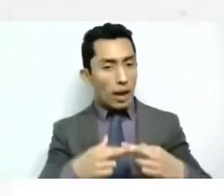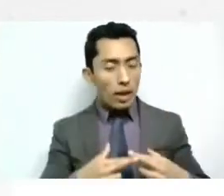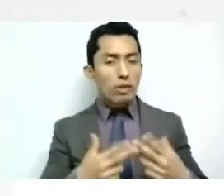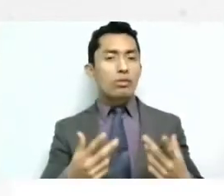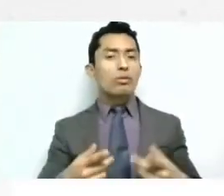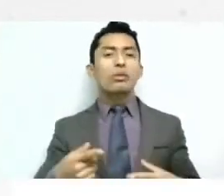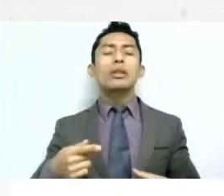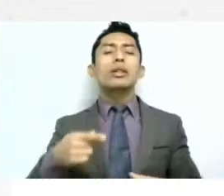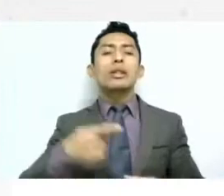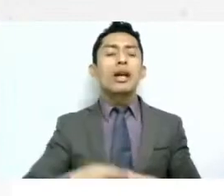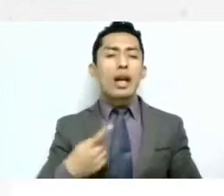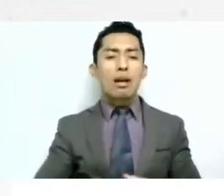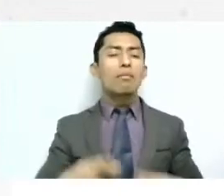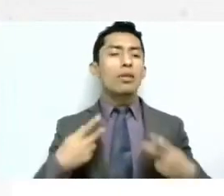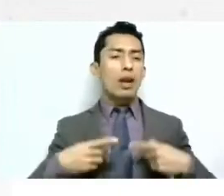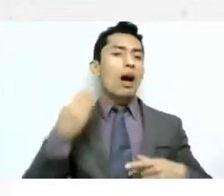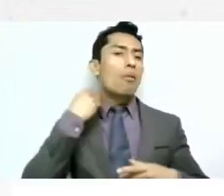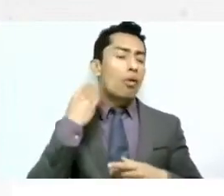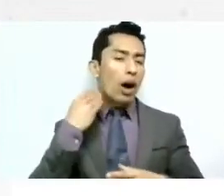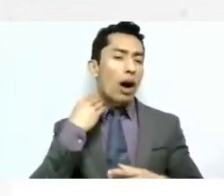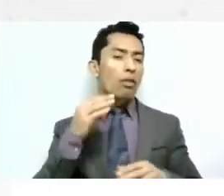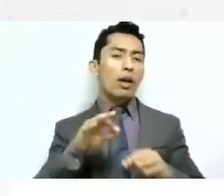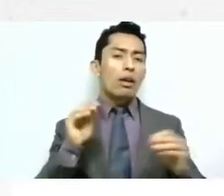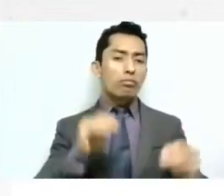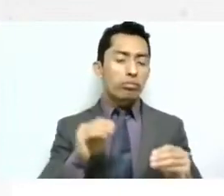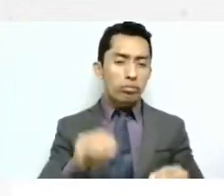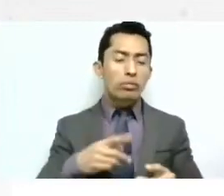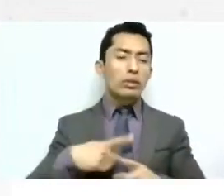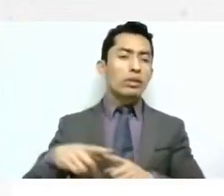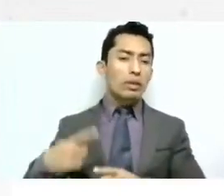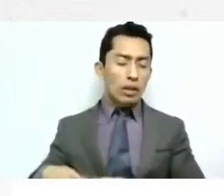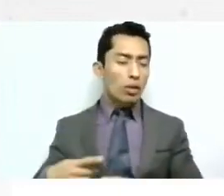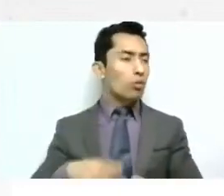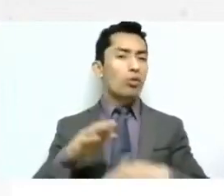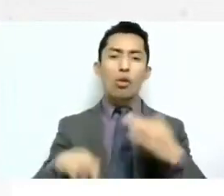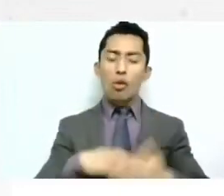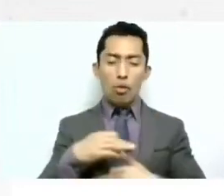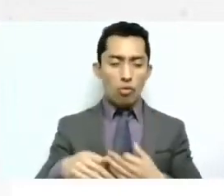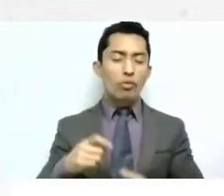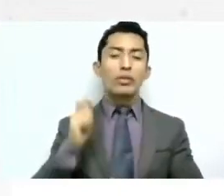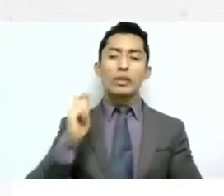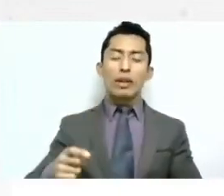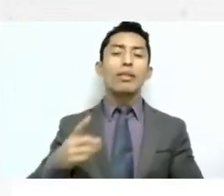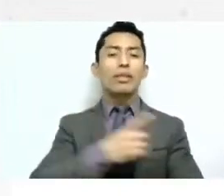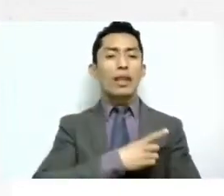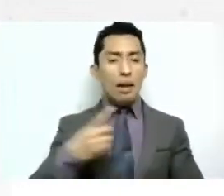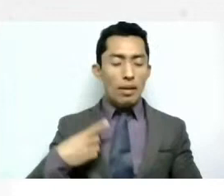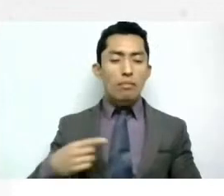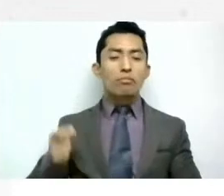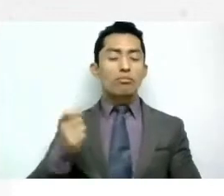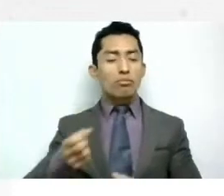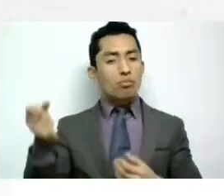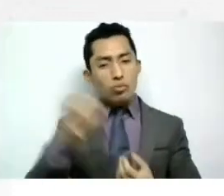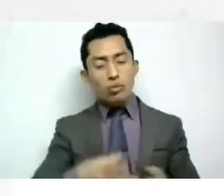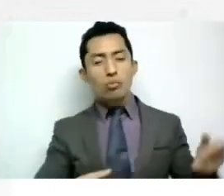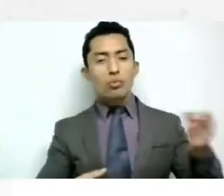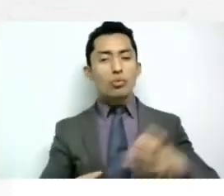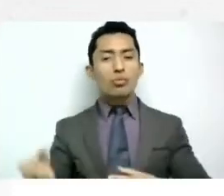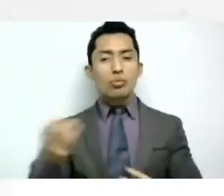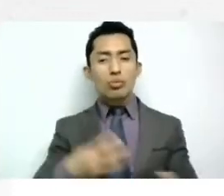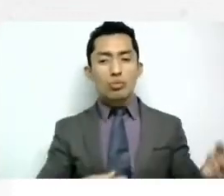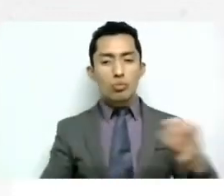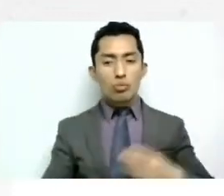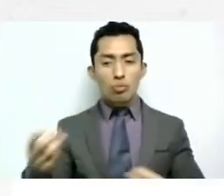litigantes postulantes los que debemos de aportar y dar esas